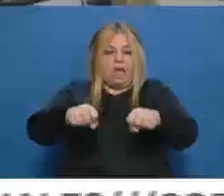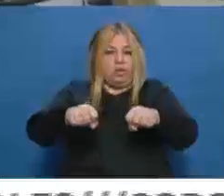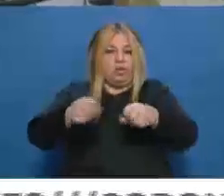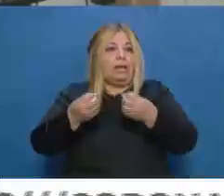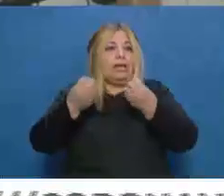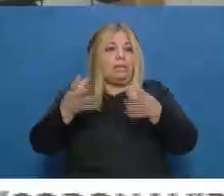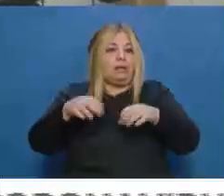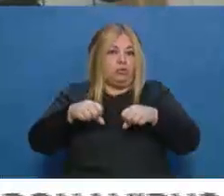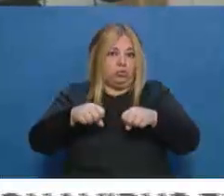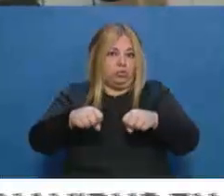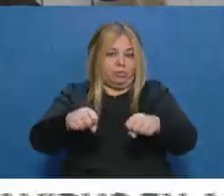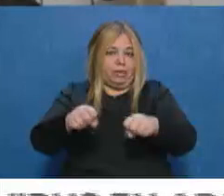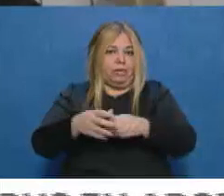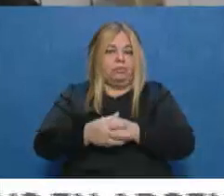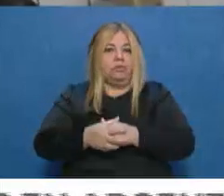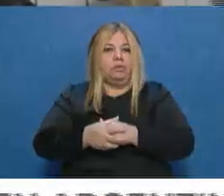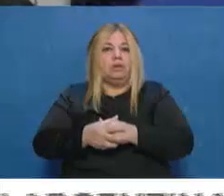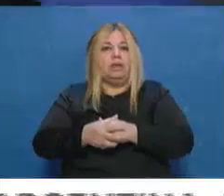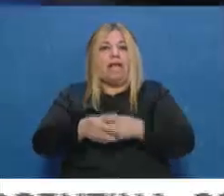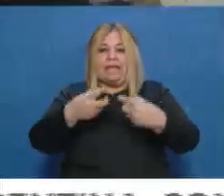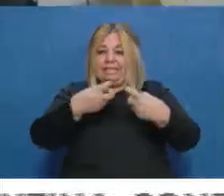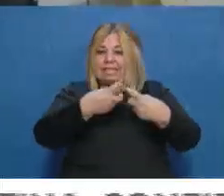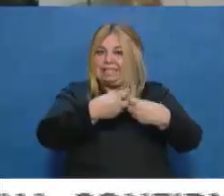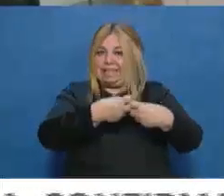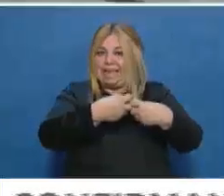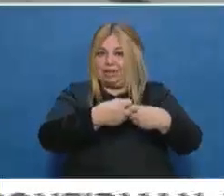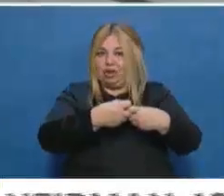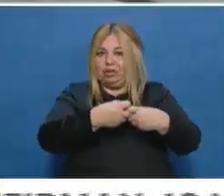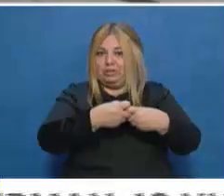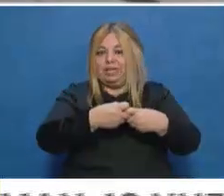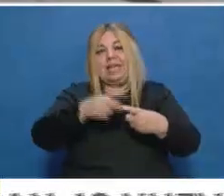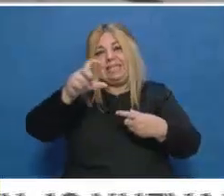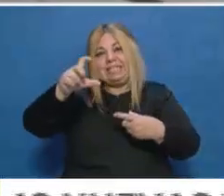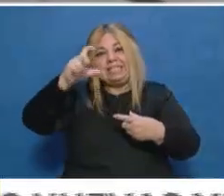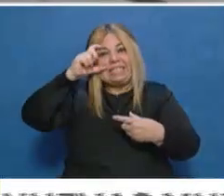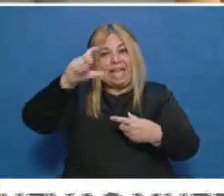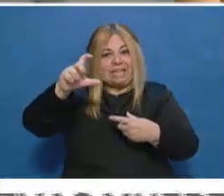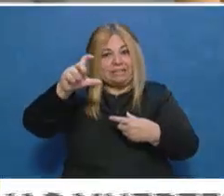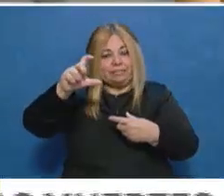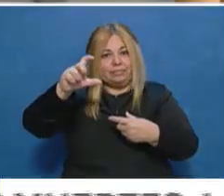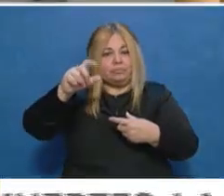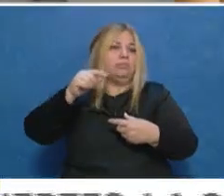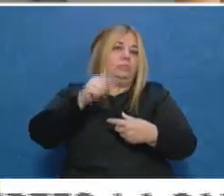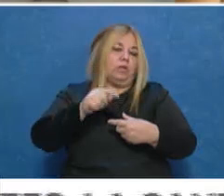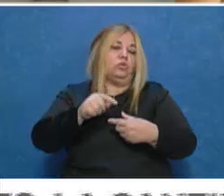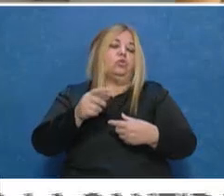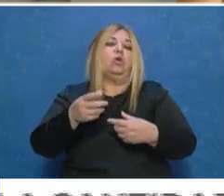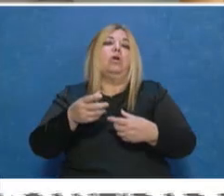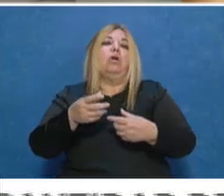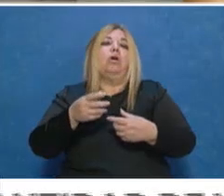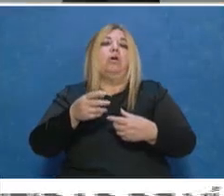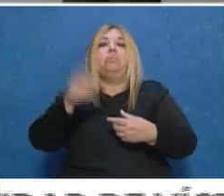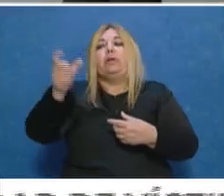momento ya el sindicato que nuclea a los empleados de comercios ha informado que son 24